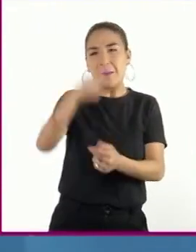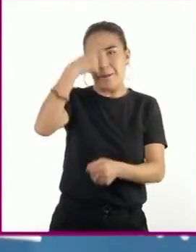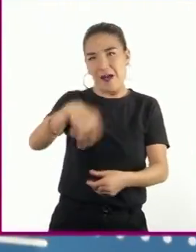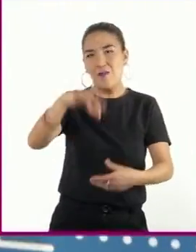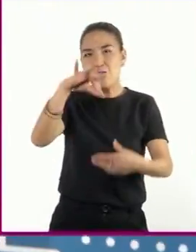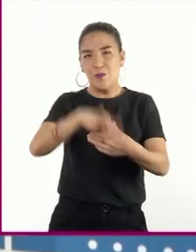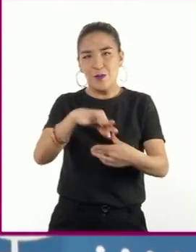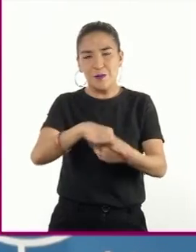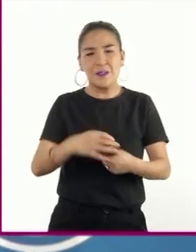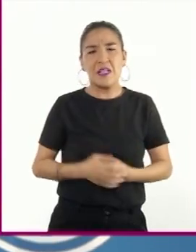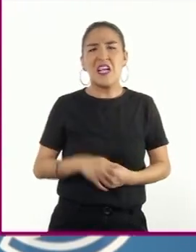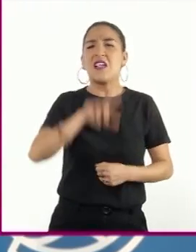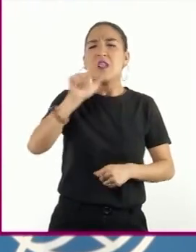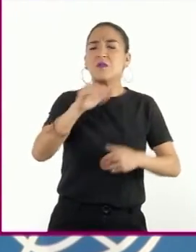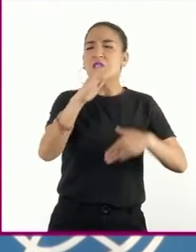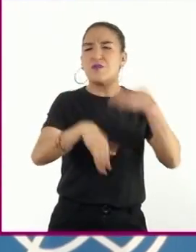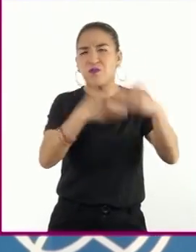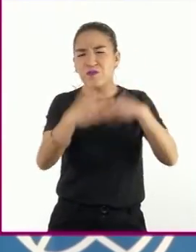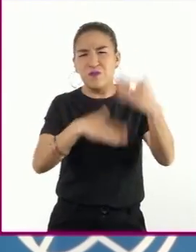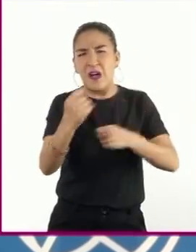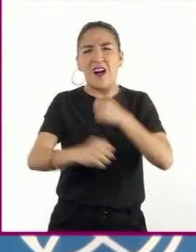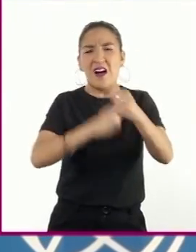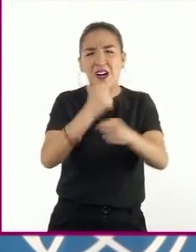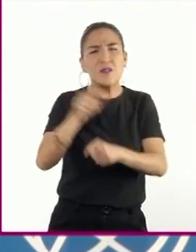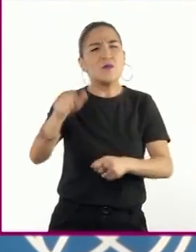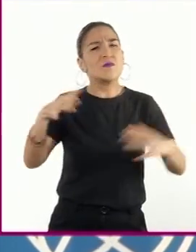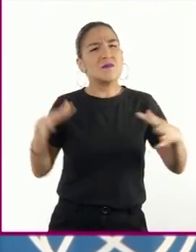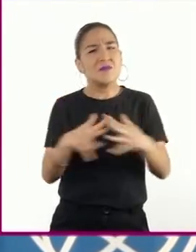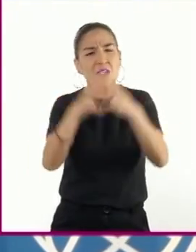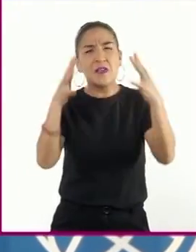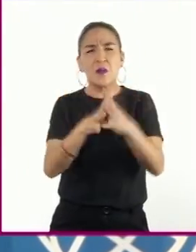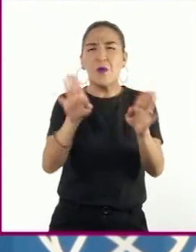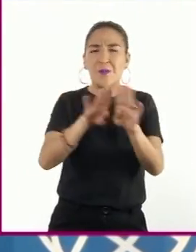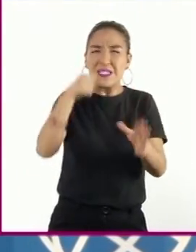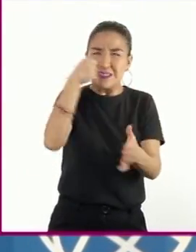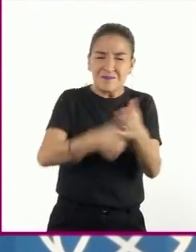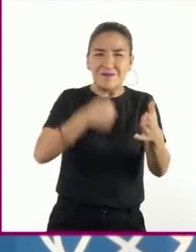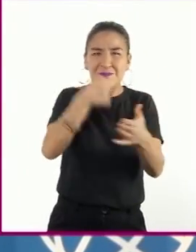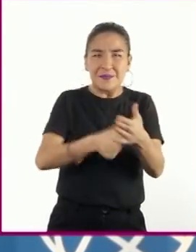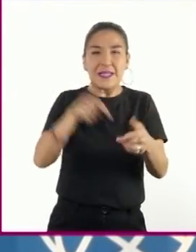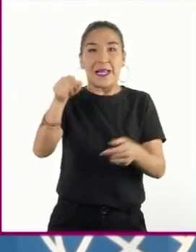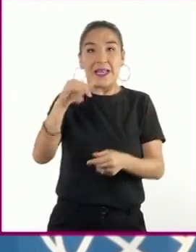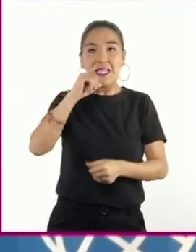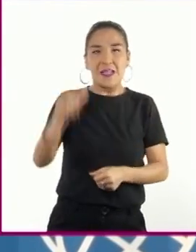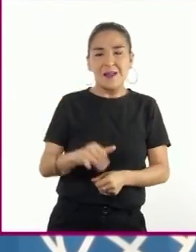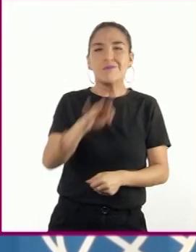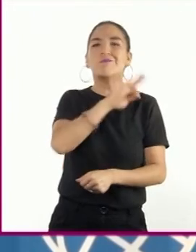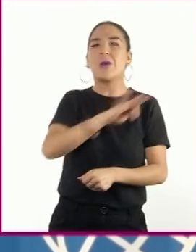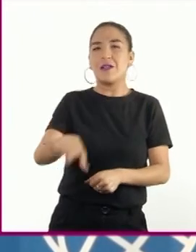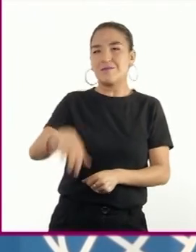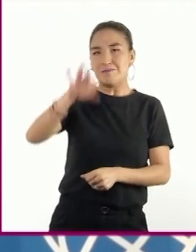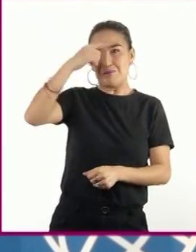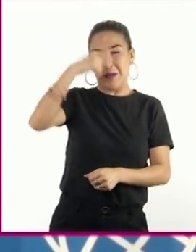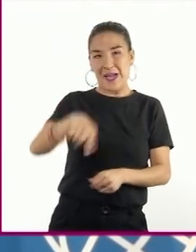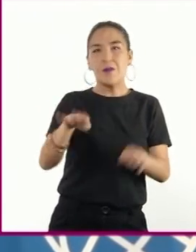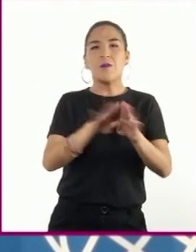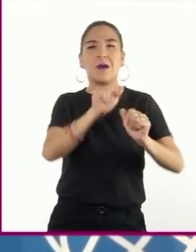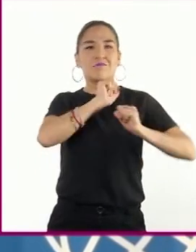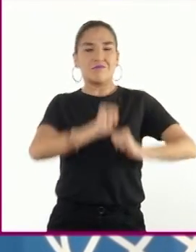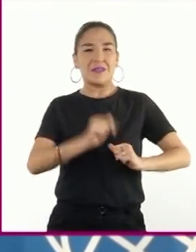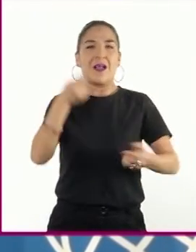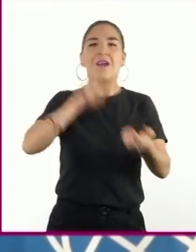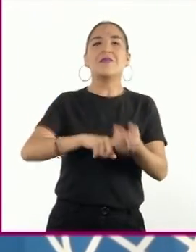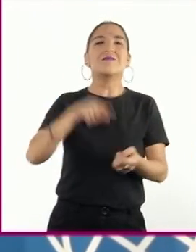Después de muchos años de lucha, incluso en Italia, se reconoció que ya podían ser elegidas para cargos en el